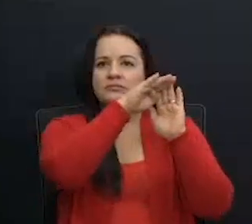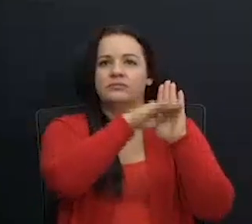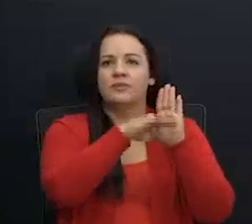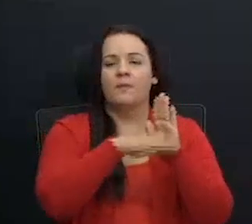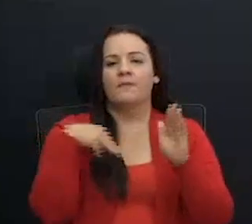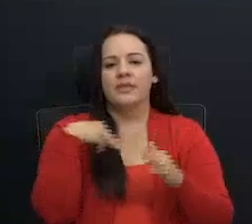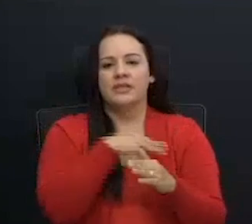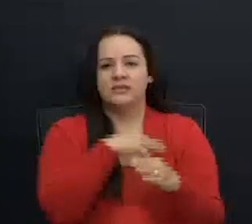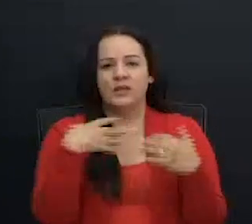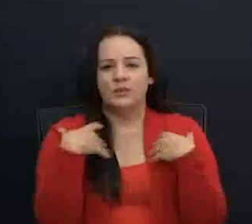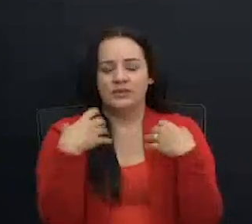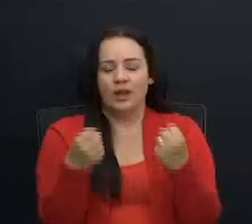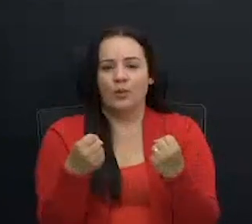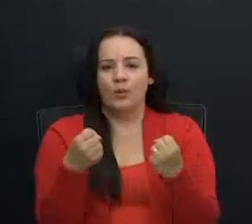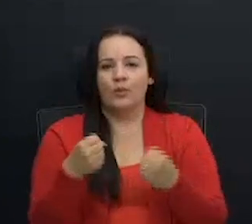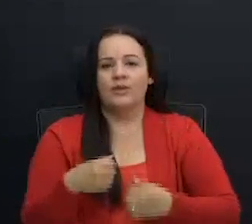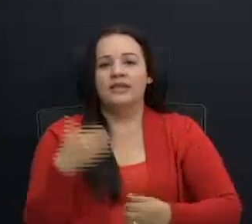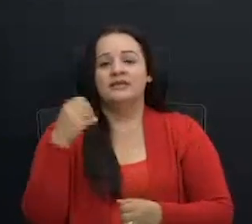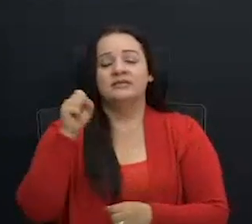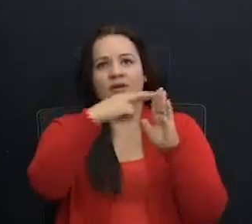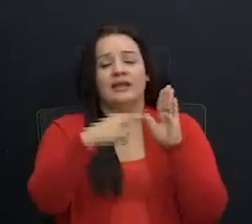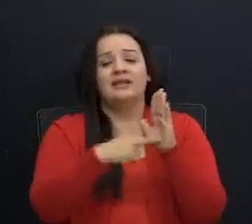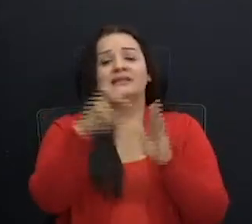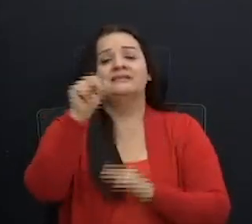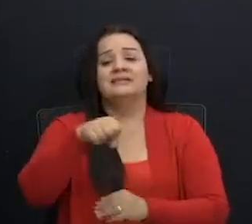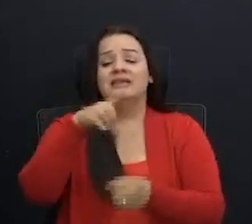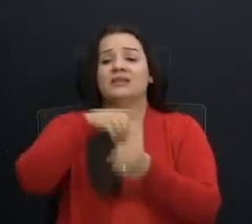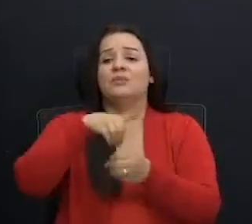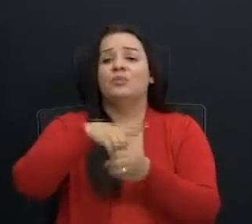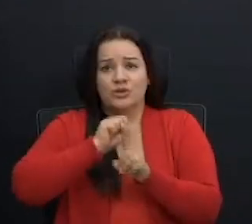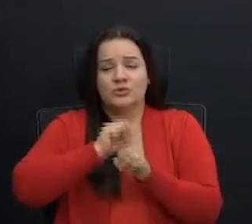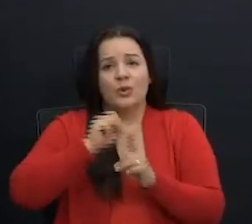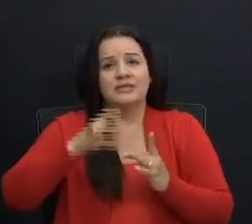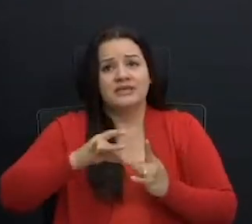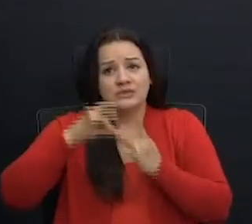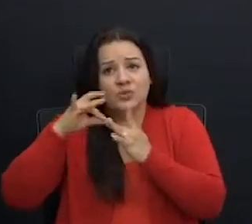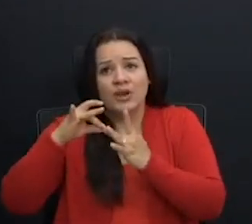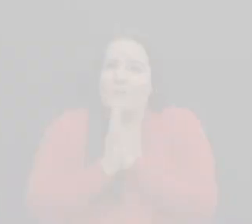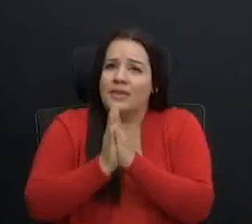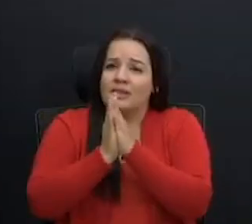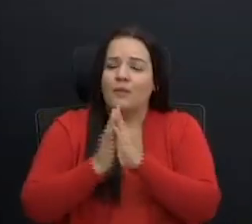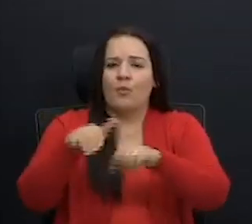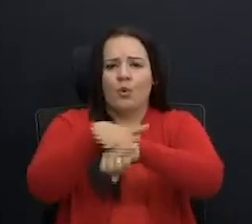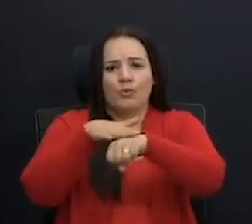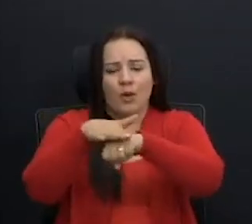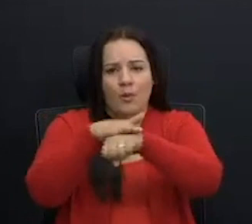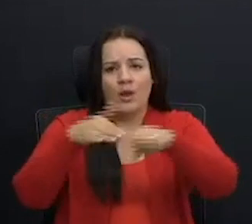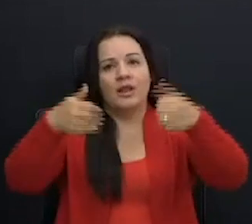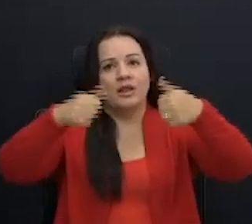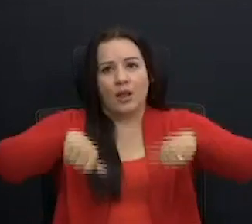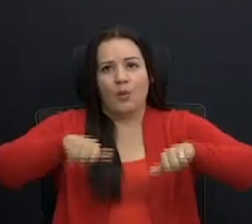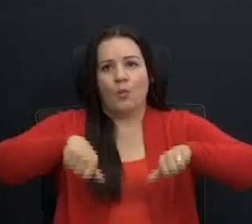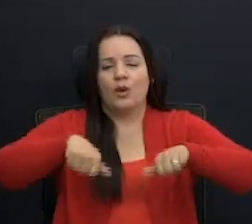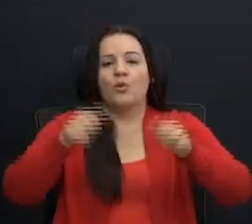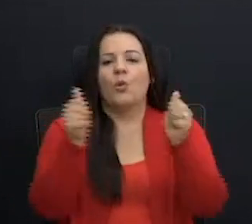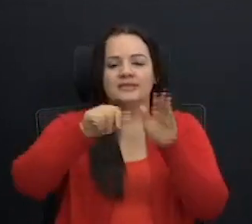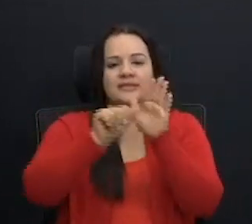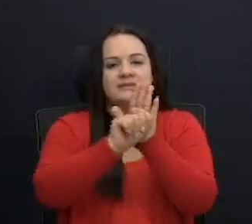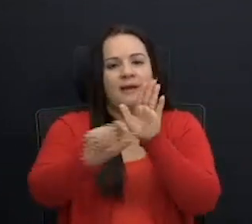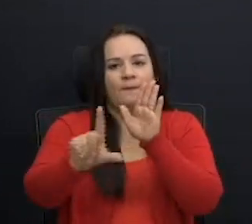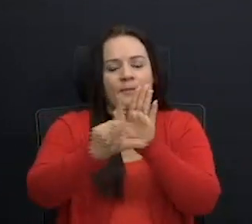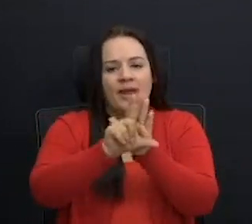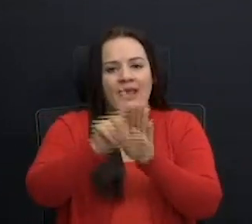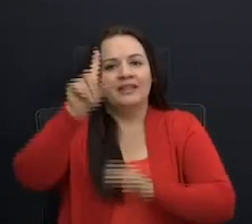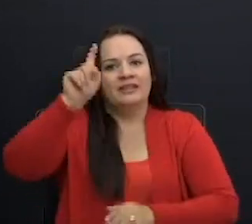Y el artículo 2 dice que tenemos que estar de pie. Pero estamos en una situación de pandemia que de acuerdo con el protocolo